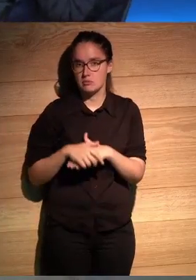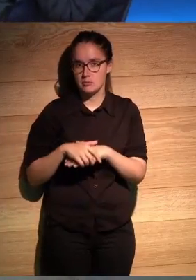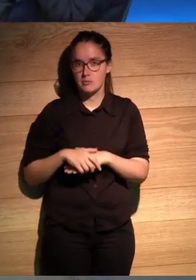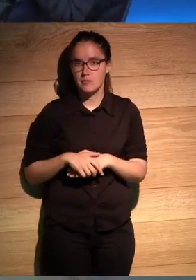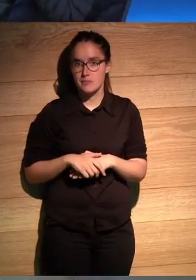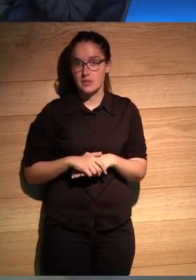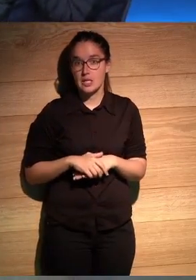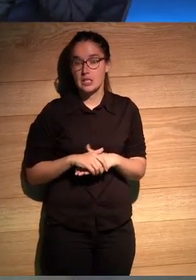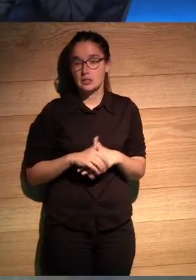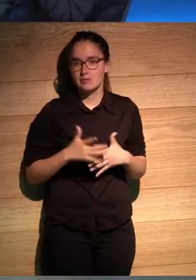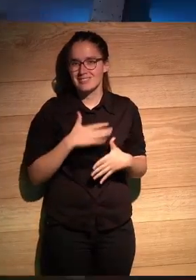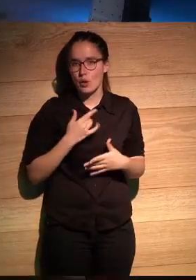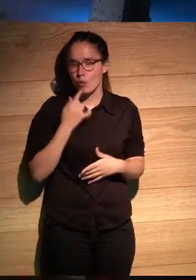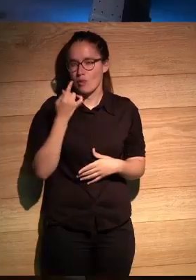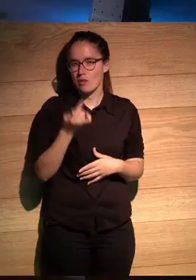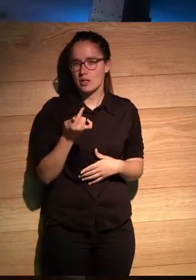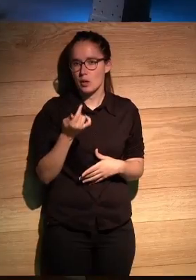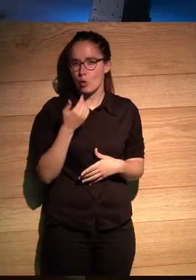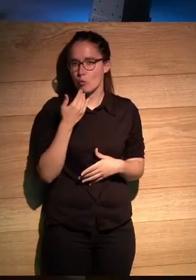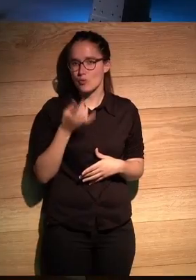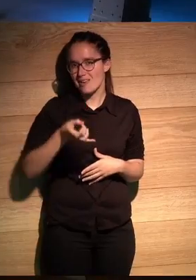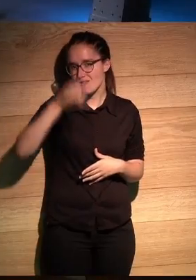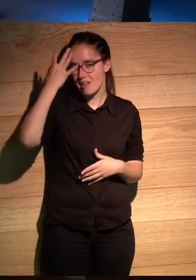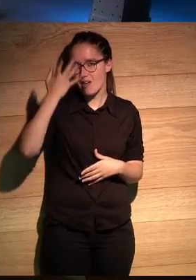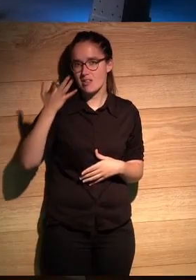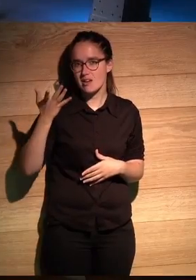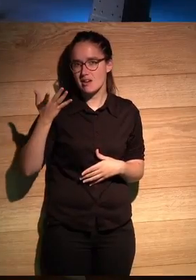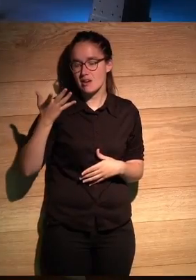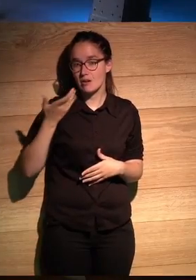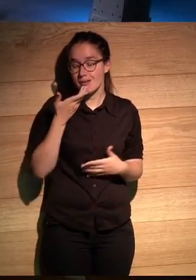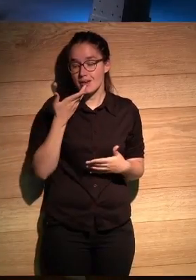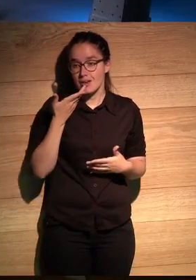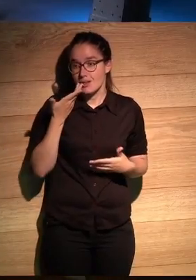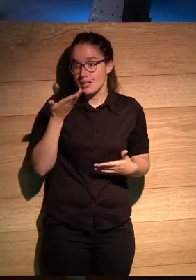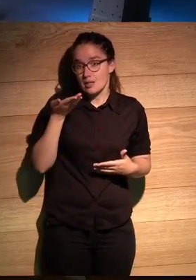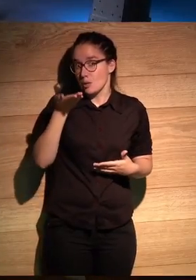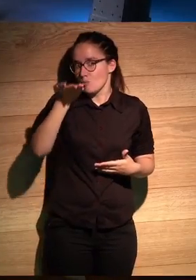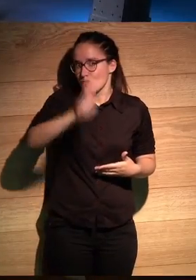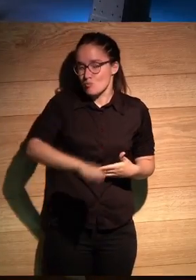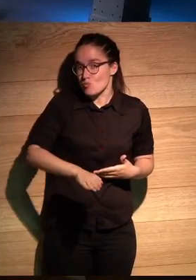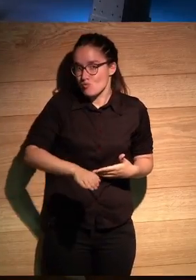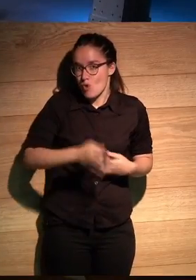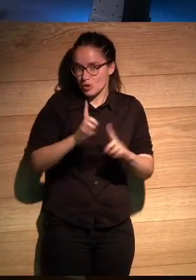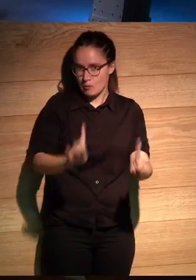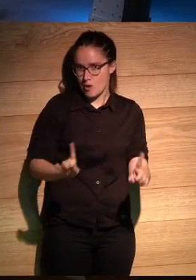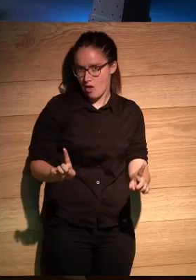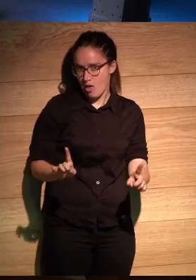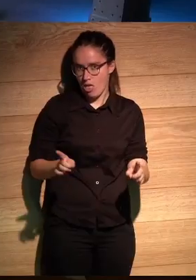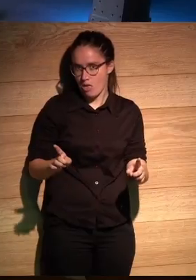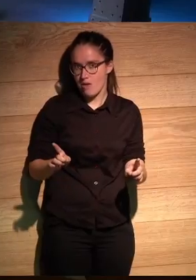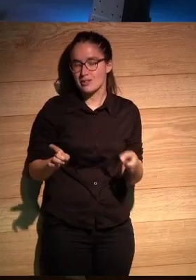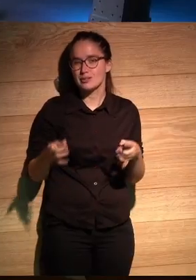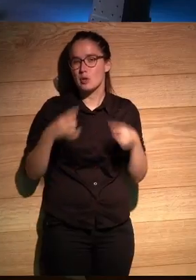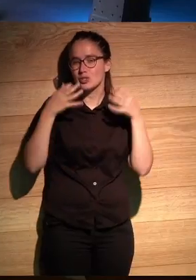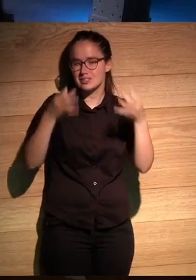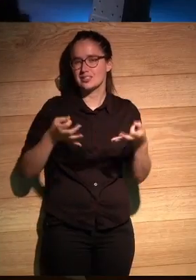era quiero decir también era una especie de idea de la de la inmortalidad que tenía ¿no? pero si a todo el tiempo todo